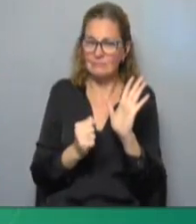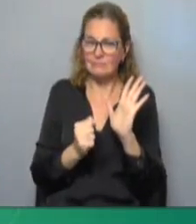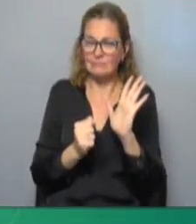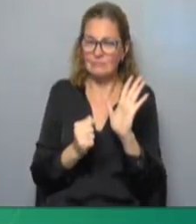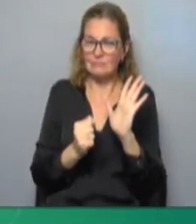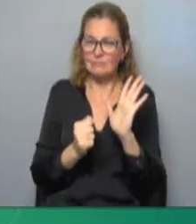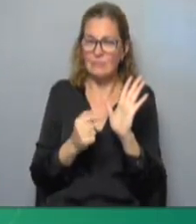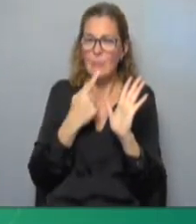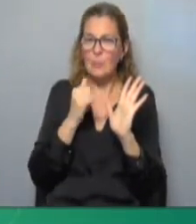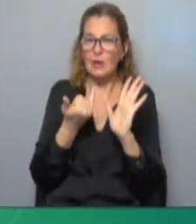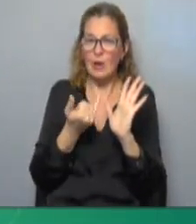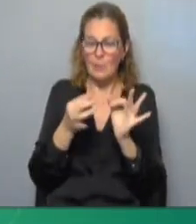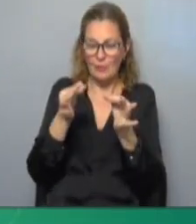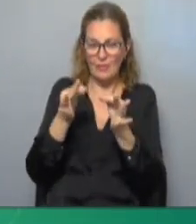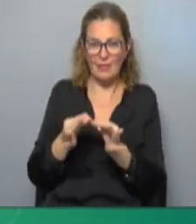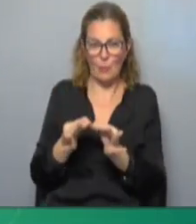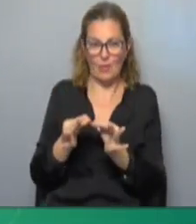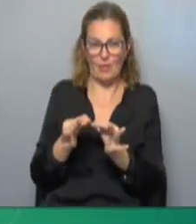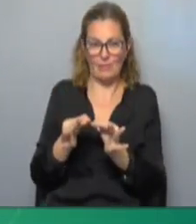Por ejemplo, en materia de seguridad.